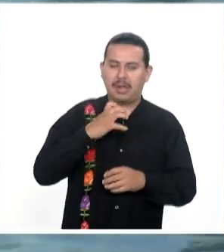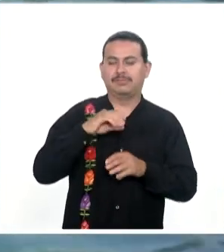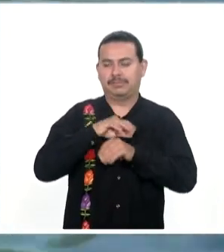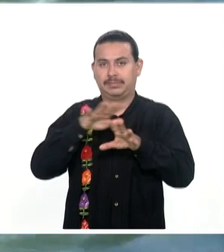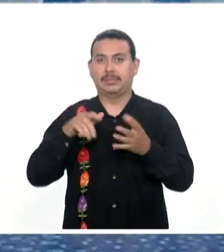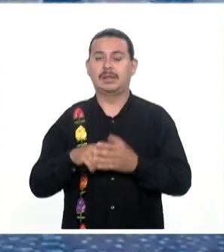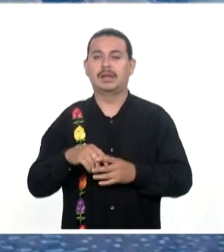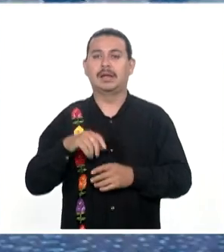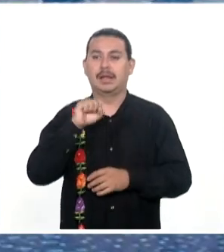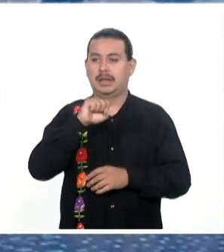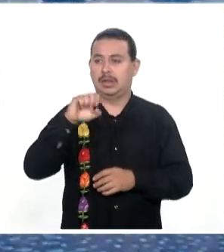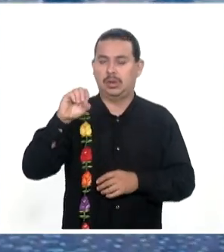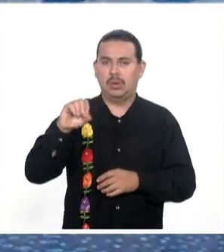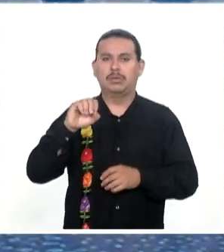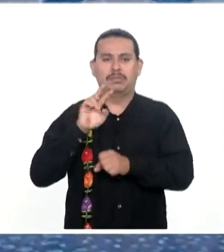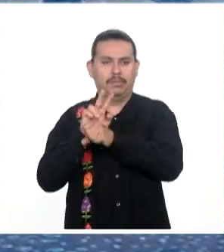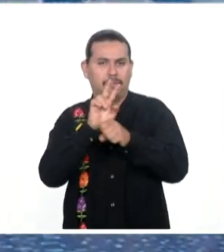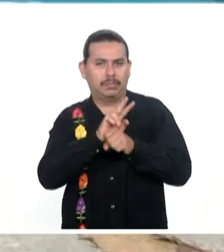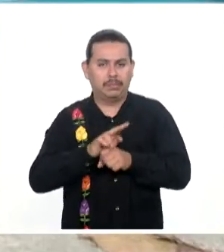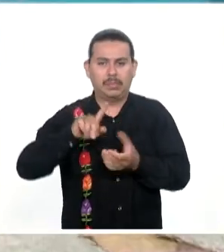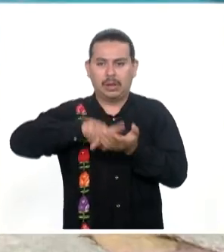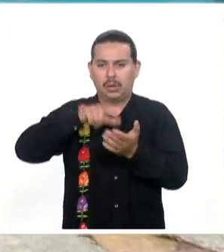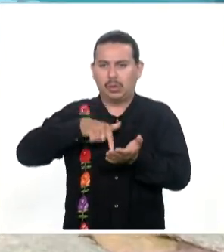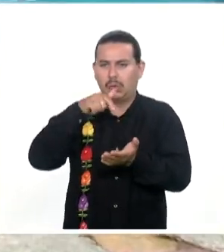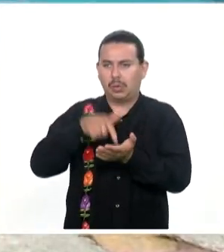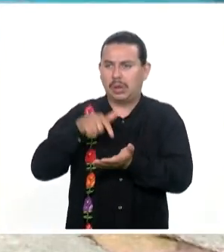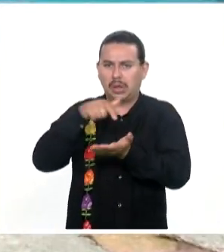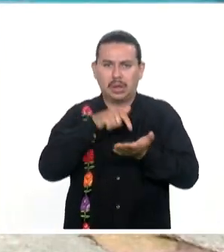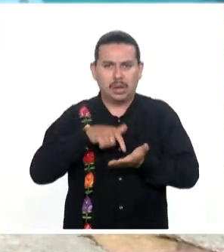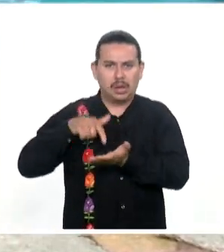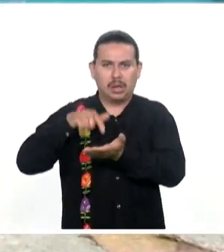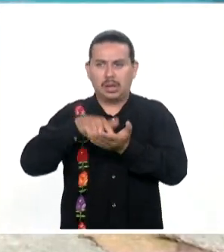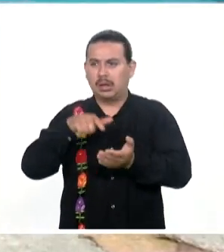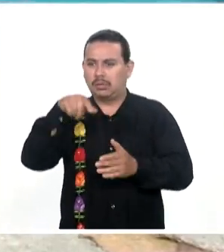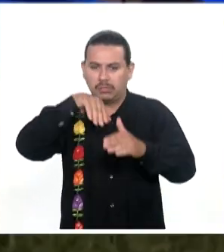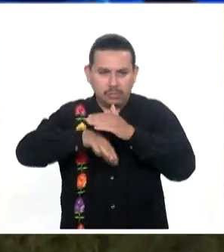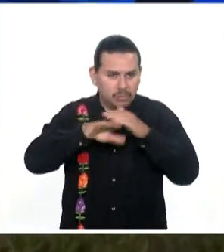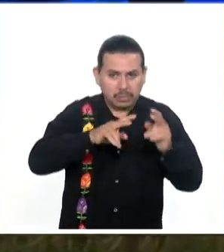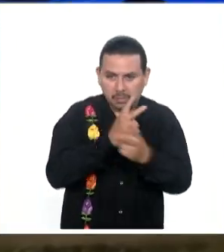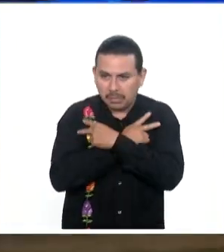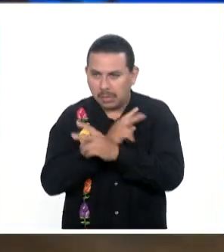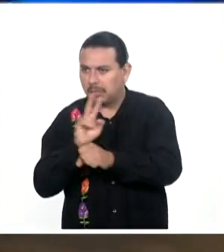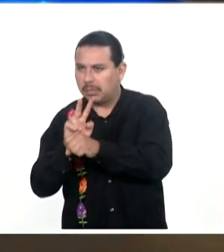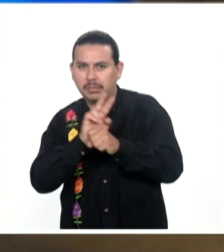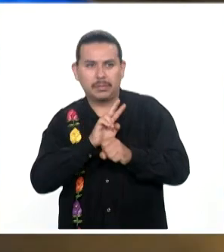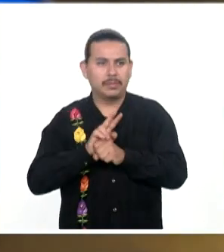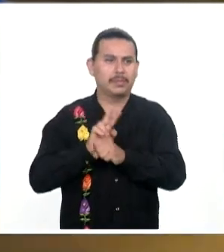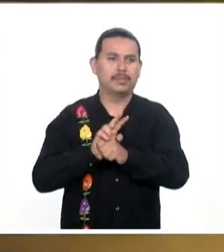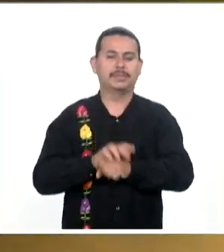de salud Los Oaxaca Realizan verificaciones sanitarias A establecimientos Y centros vacacionales